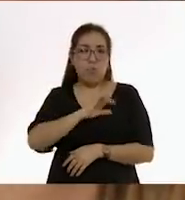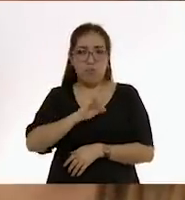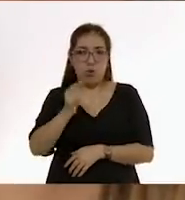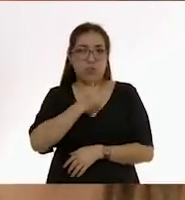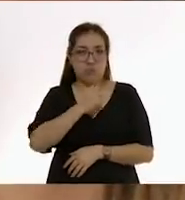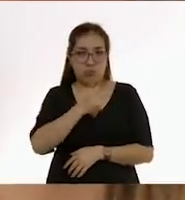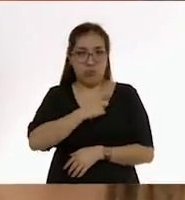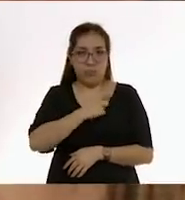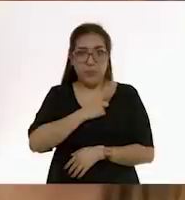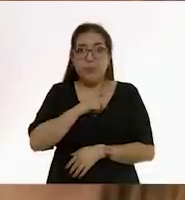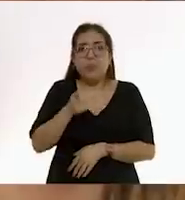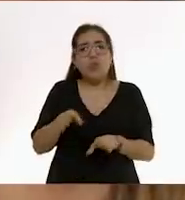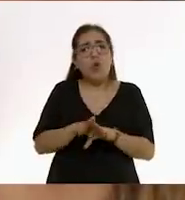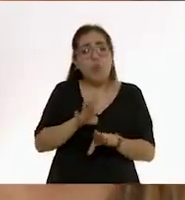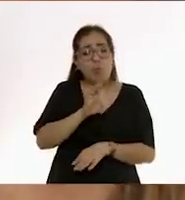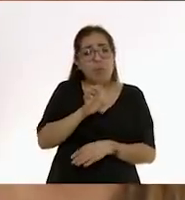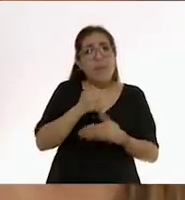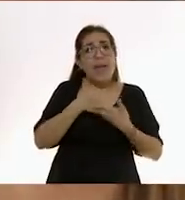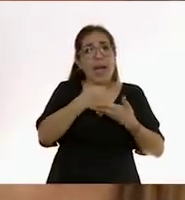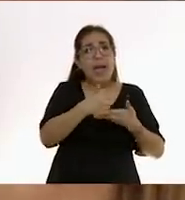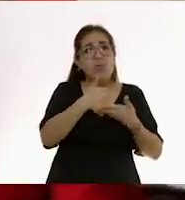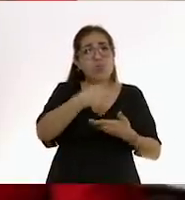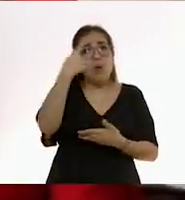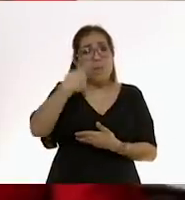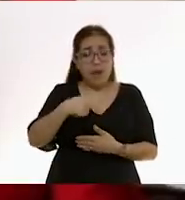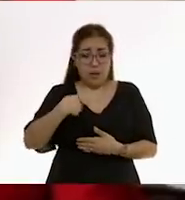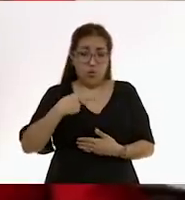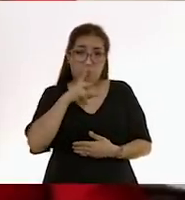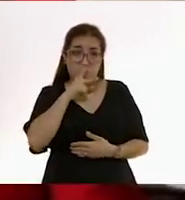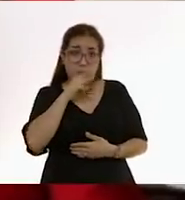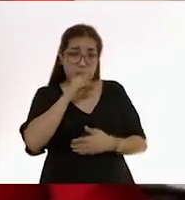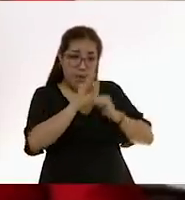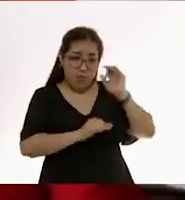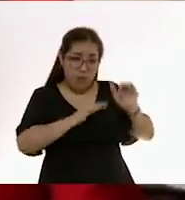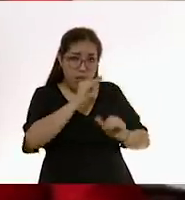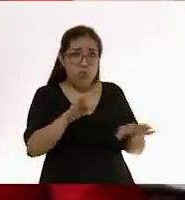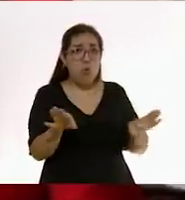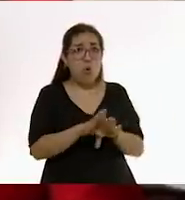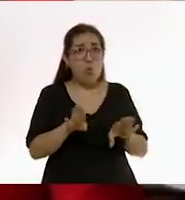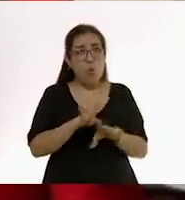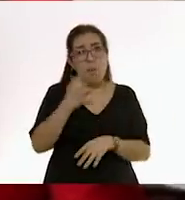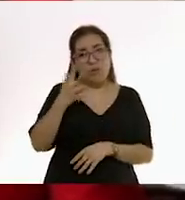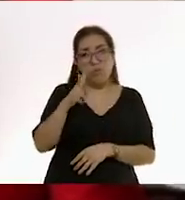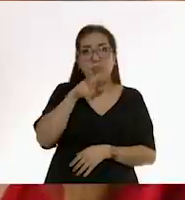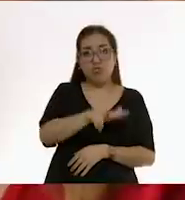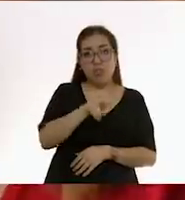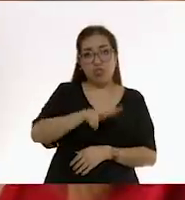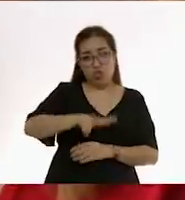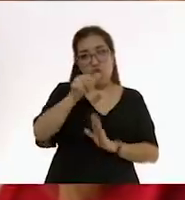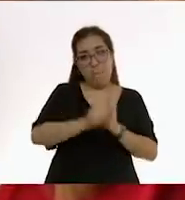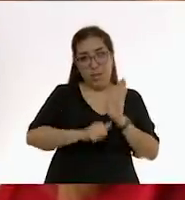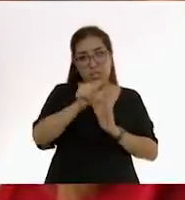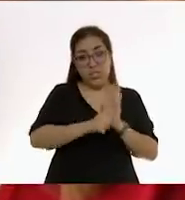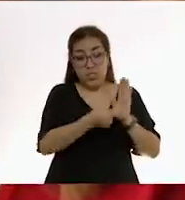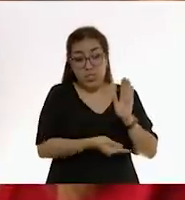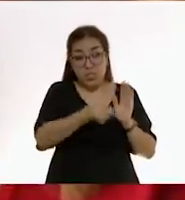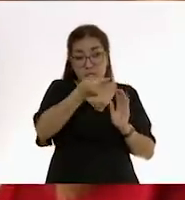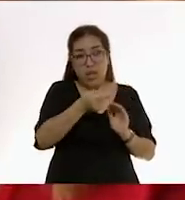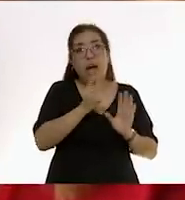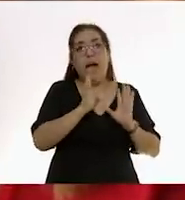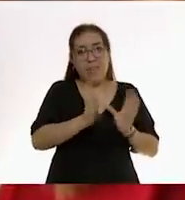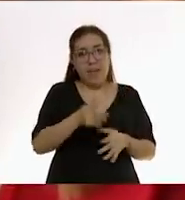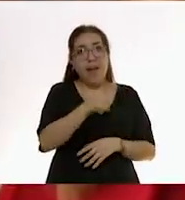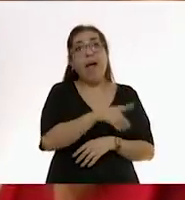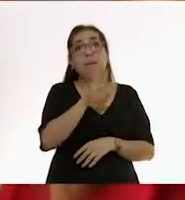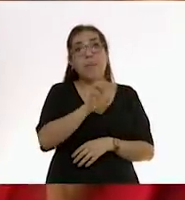ayudar al bebé a dormir toda la noche con una intervención directa mucho más fuerte es a los 18 meses. A los 18 meses entonces,